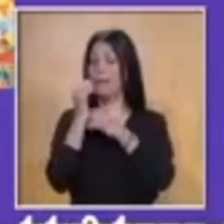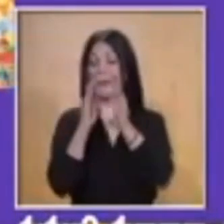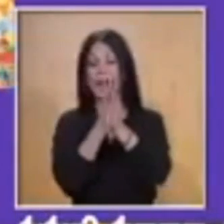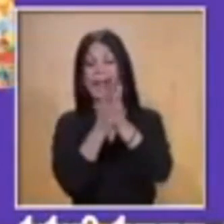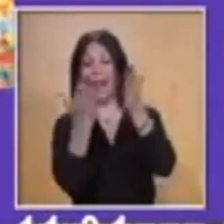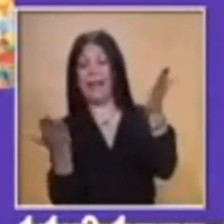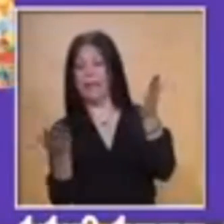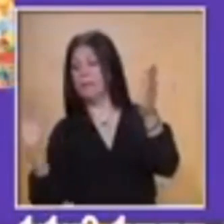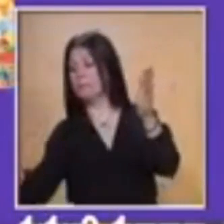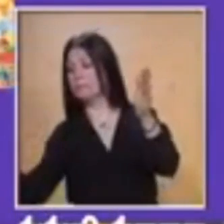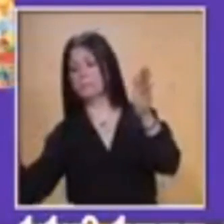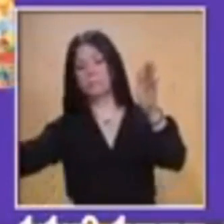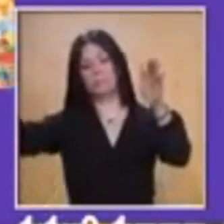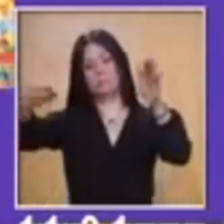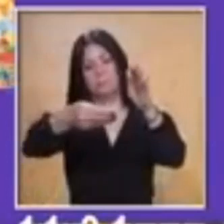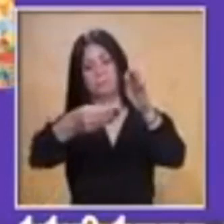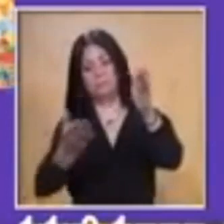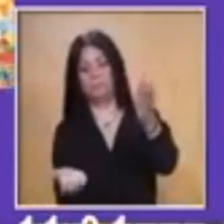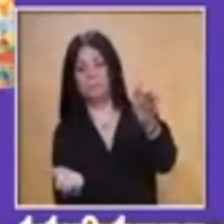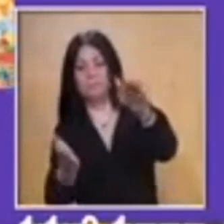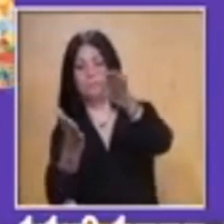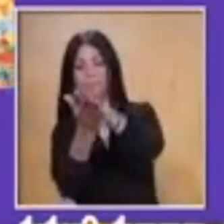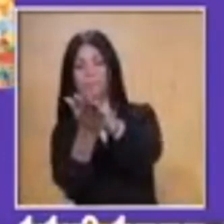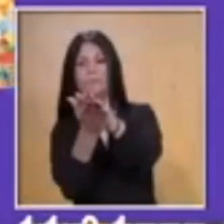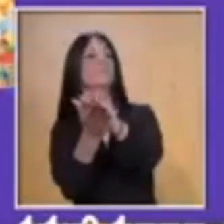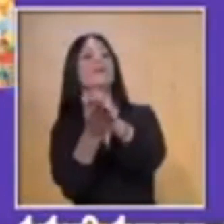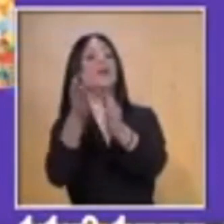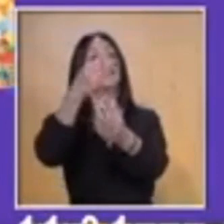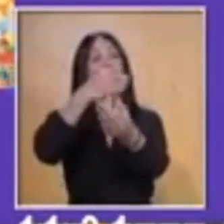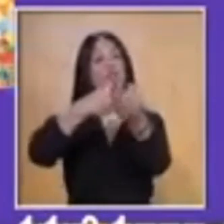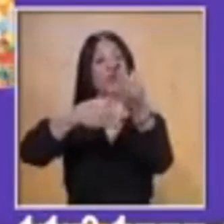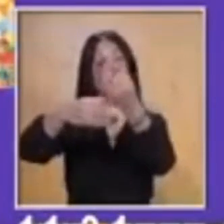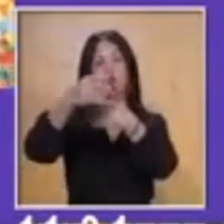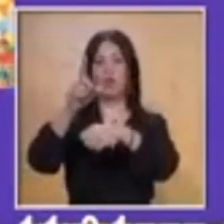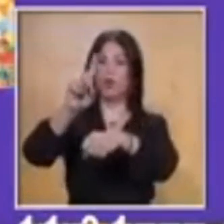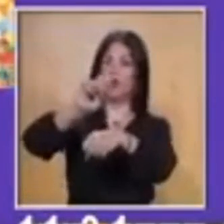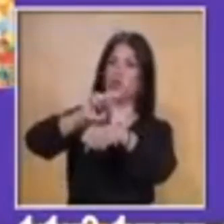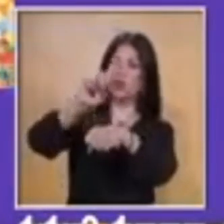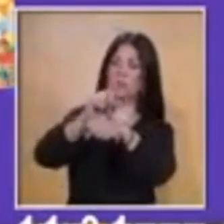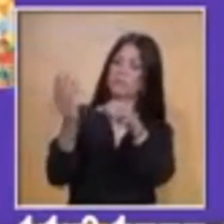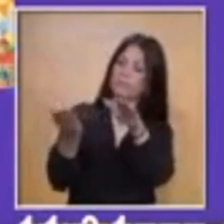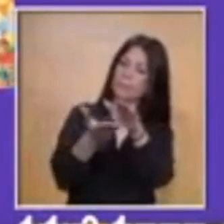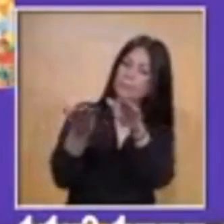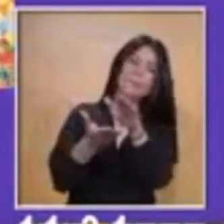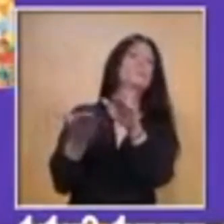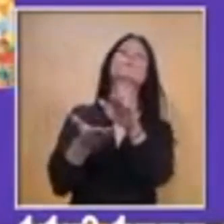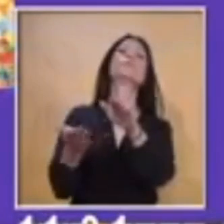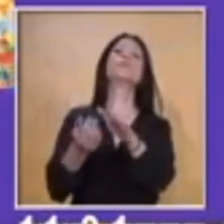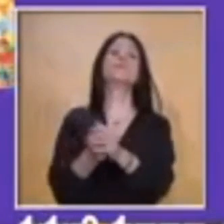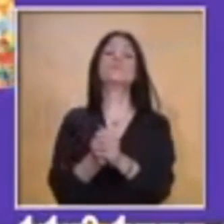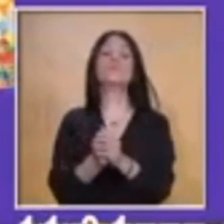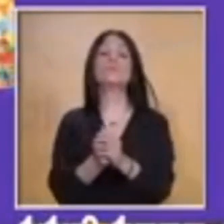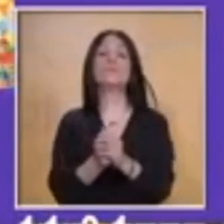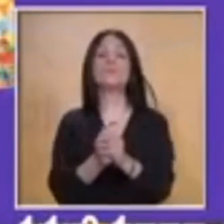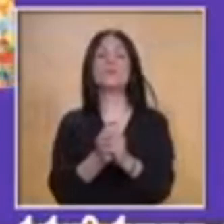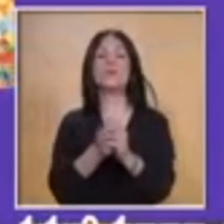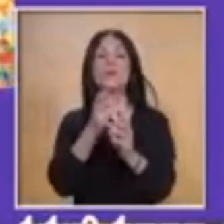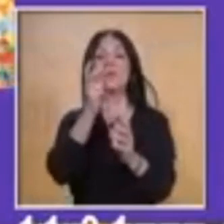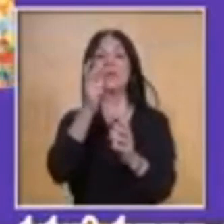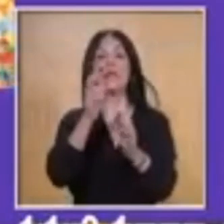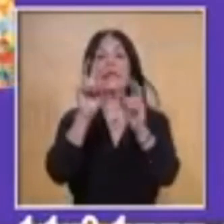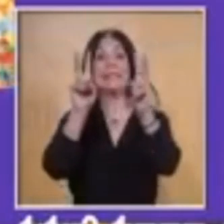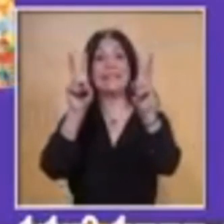tú vas a ir agregando todo lo trabajado aquí en clase. Muy bien, maestro Ricky, vamos a continuar este tema